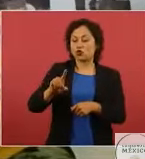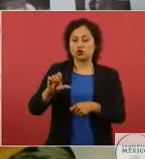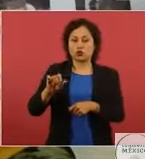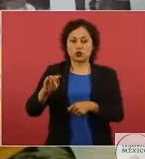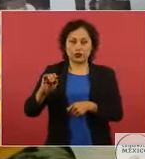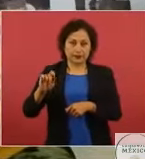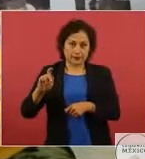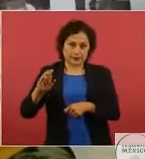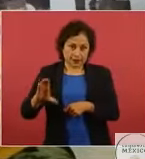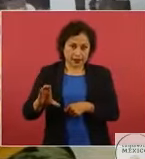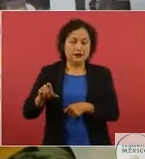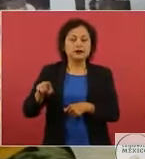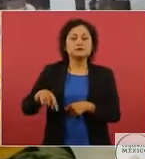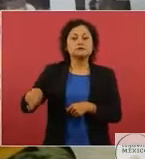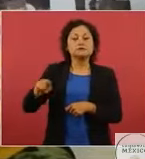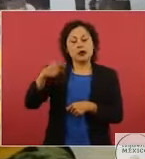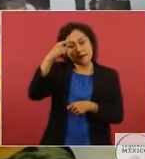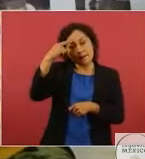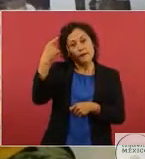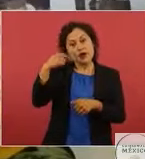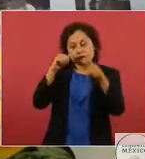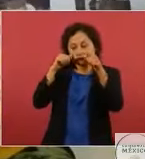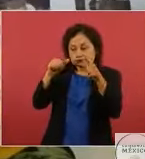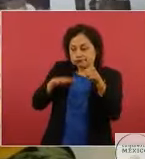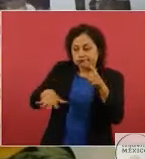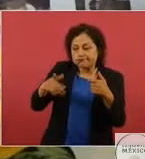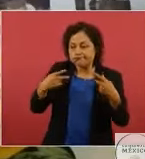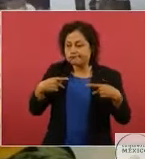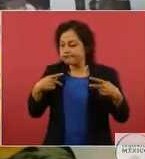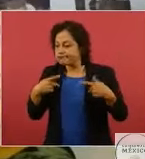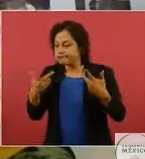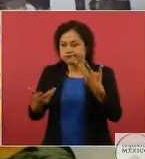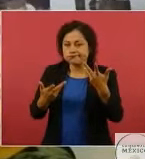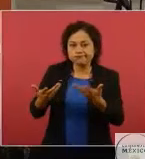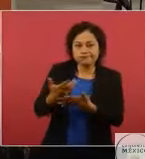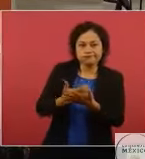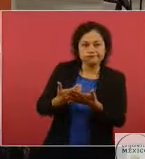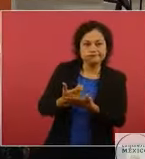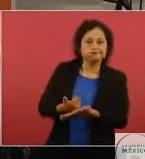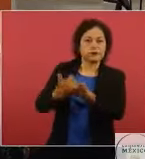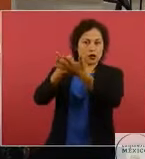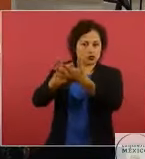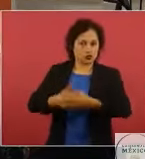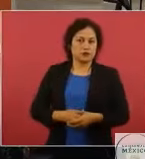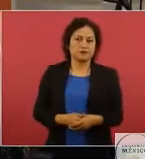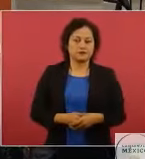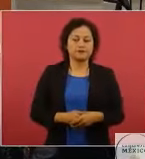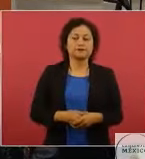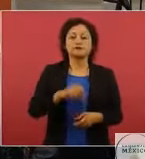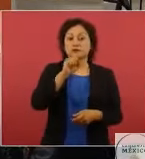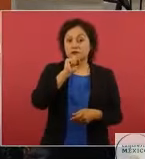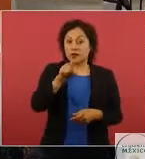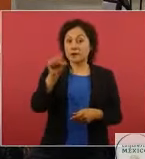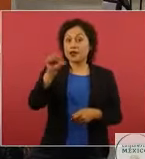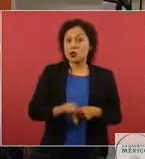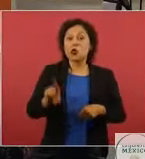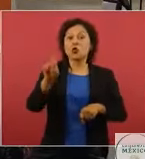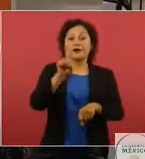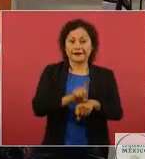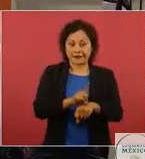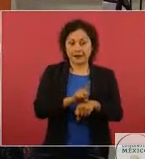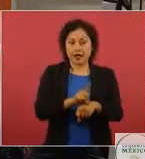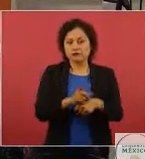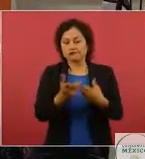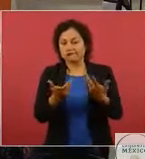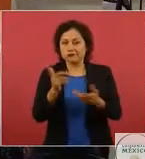atendiendo a la población afectada. También el día de hoy esperemos que